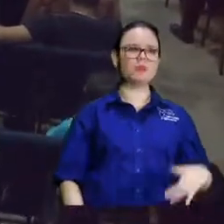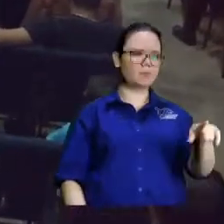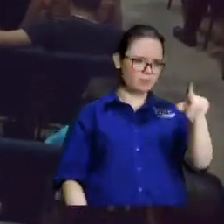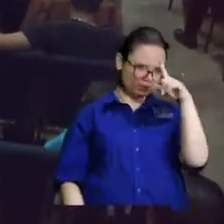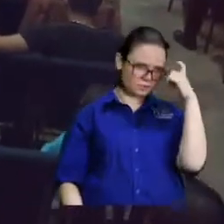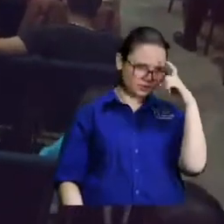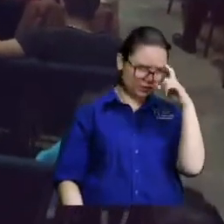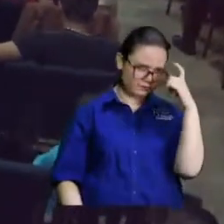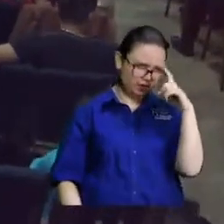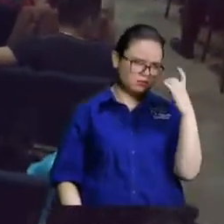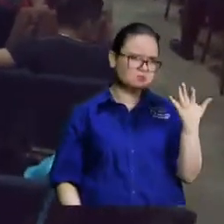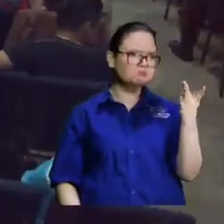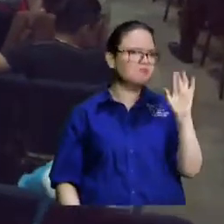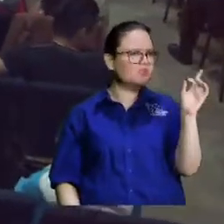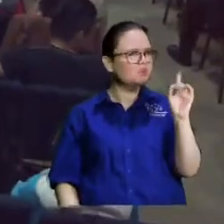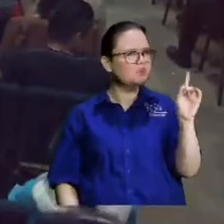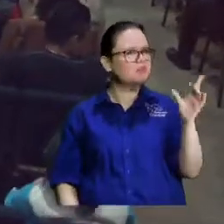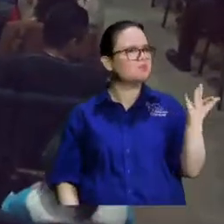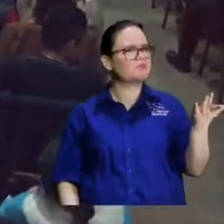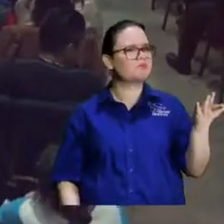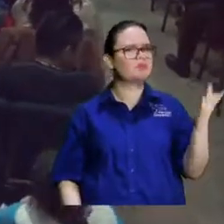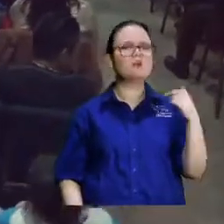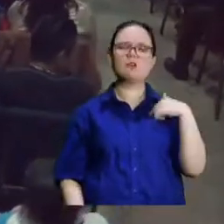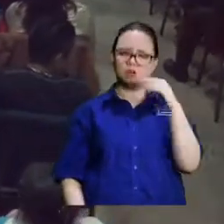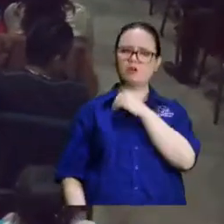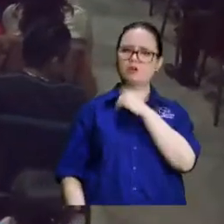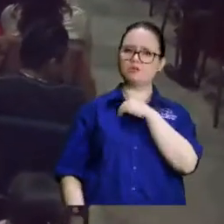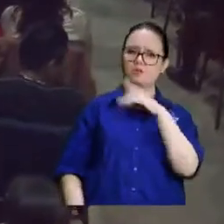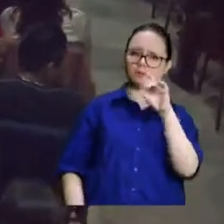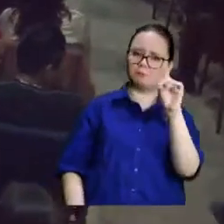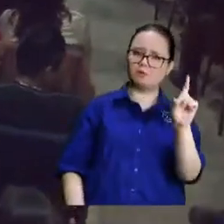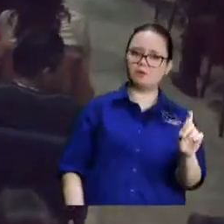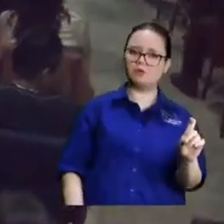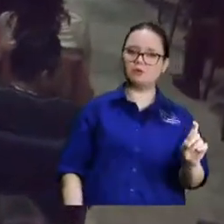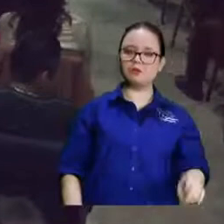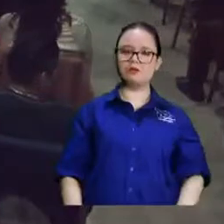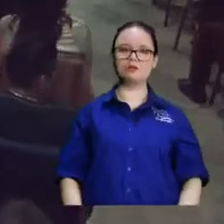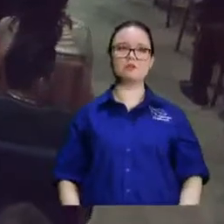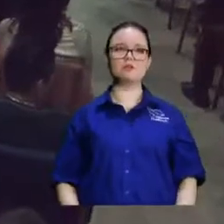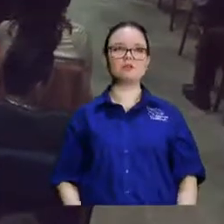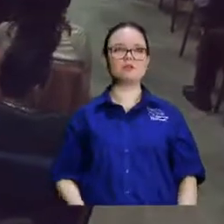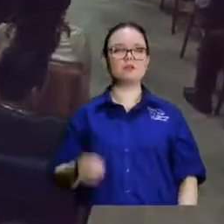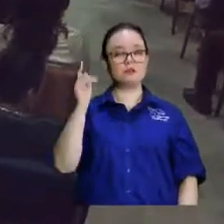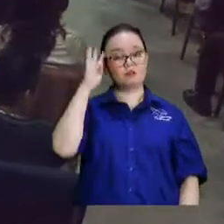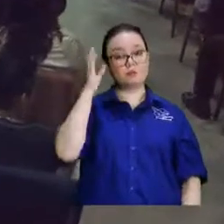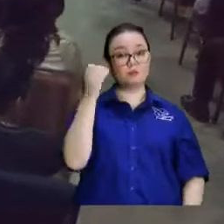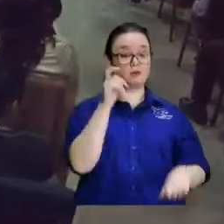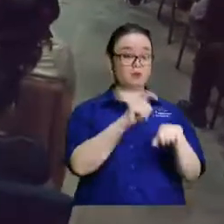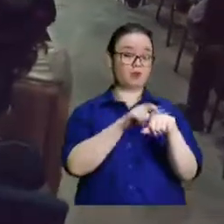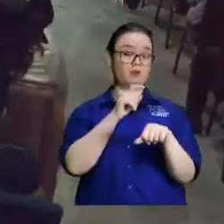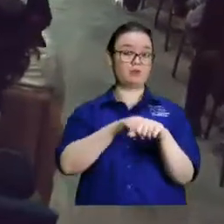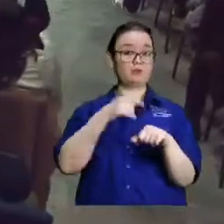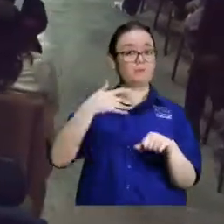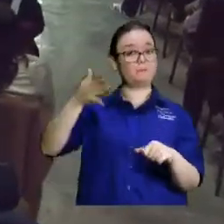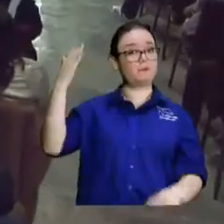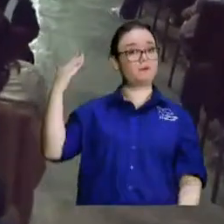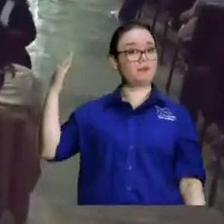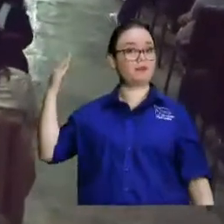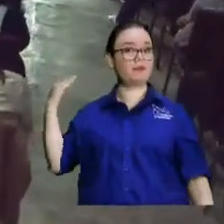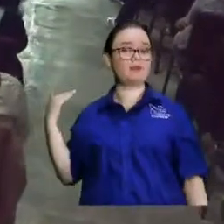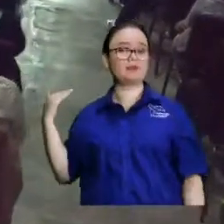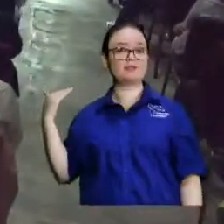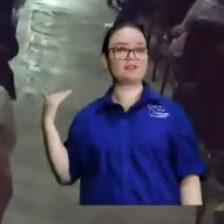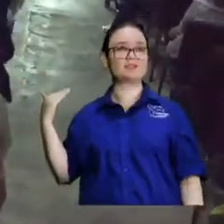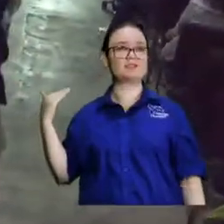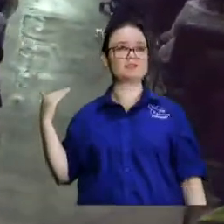trabajas a mí me gustaría preguntarle todo eso porque allá en el tiempo de aquella iglesia imperial que le